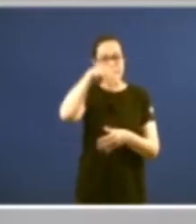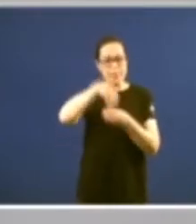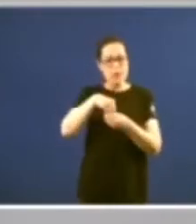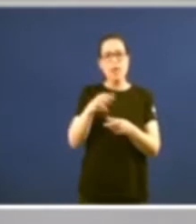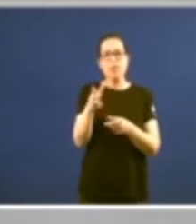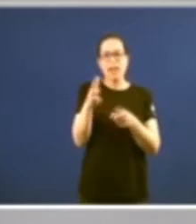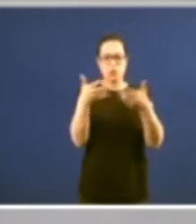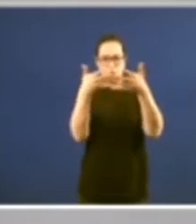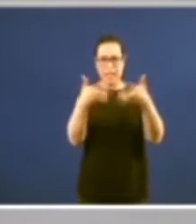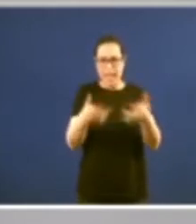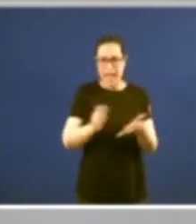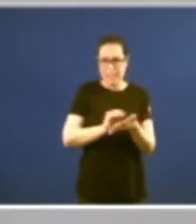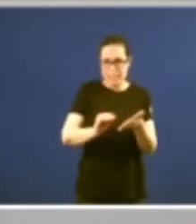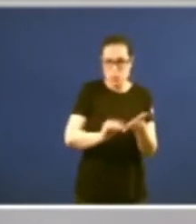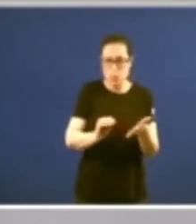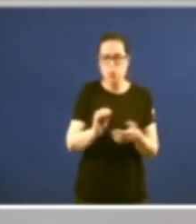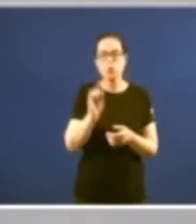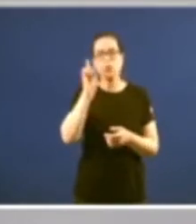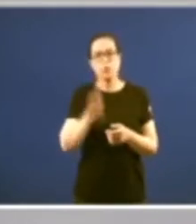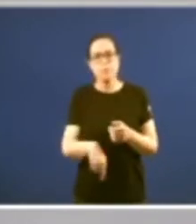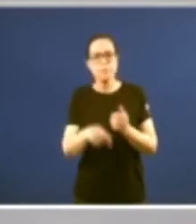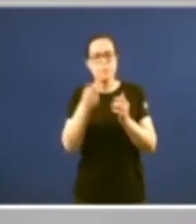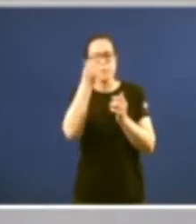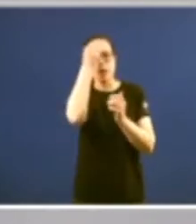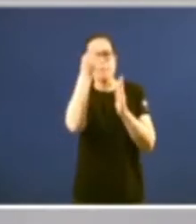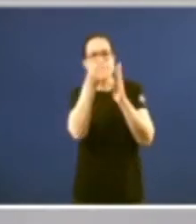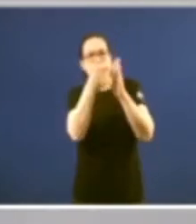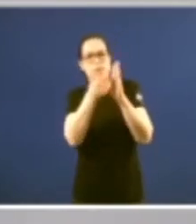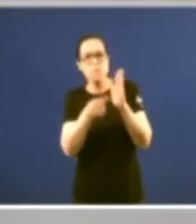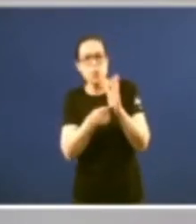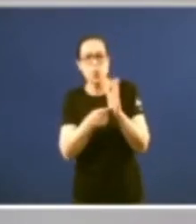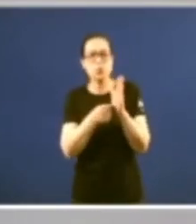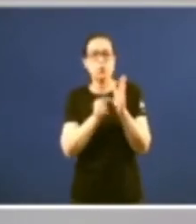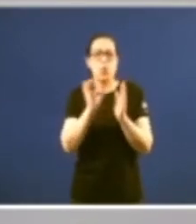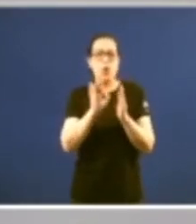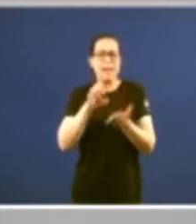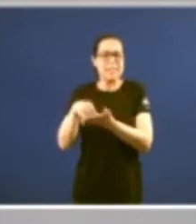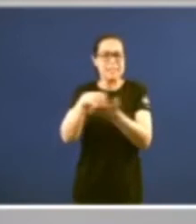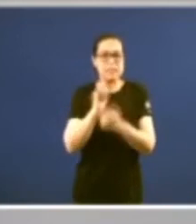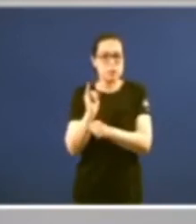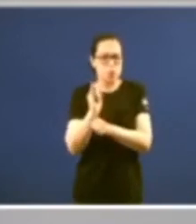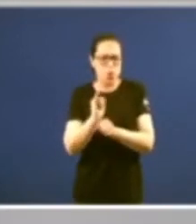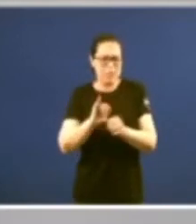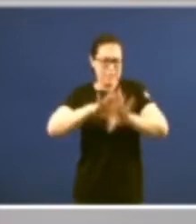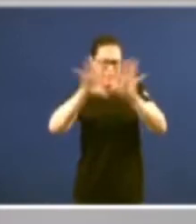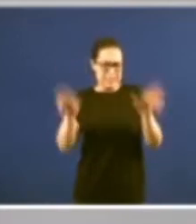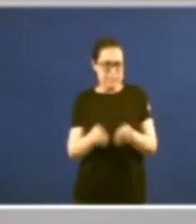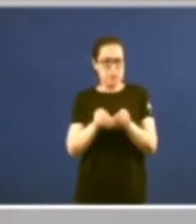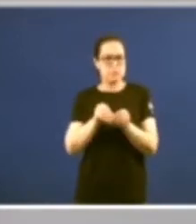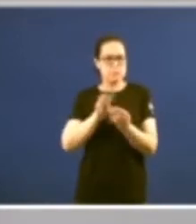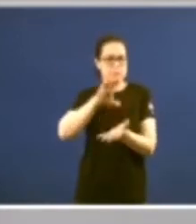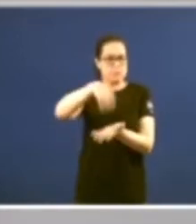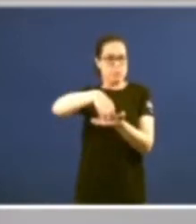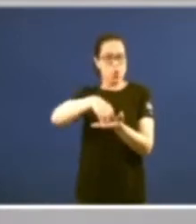escrito sino por los principios y la normatividad inmanente en la propia naturaleza de las instituciones justifica la intervención de este órgano